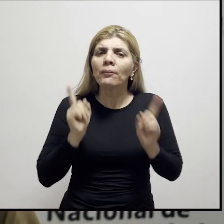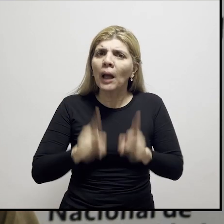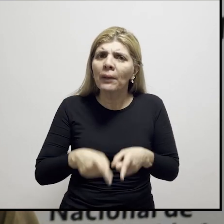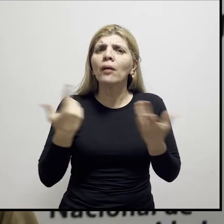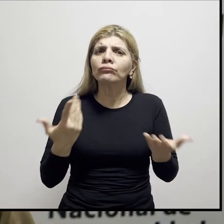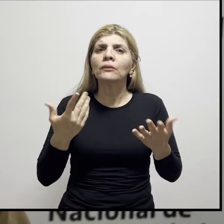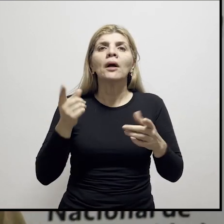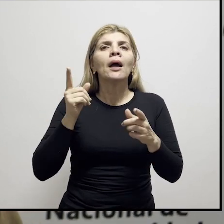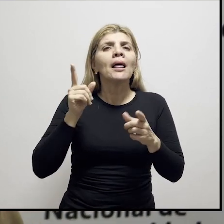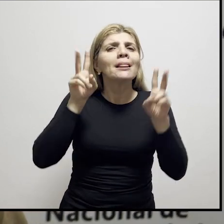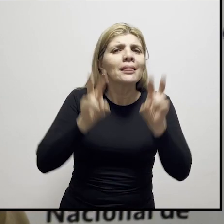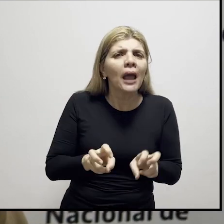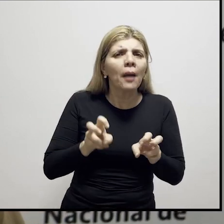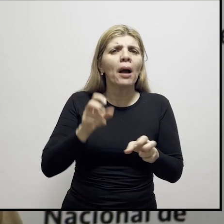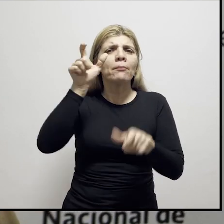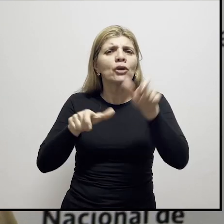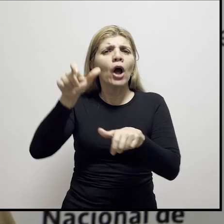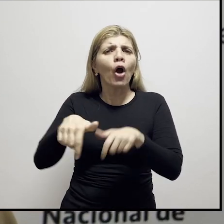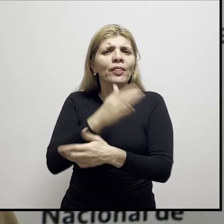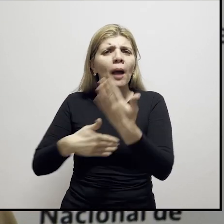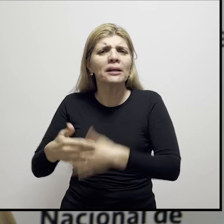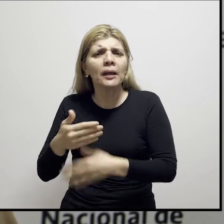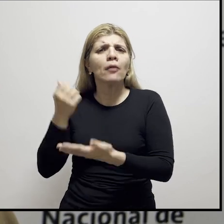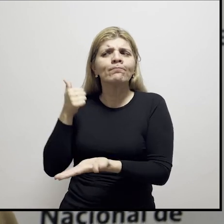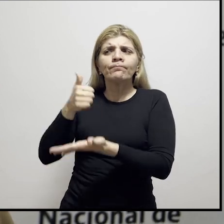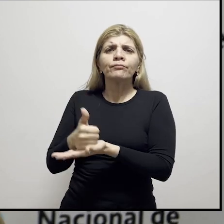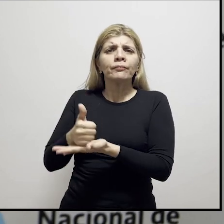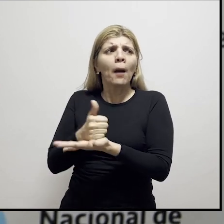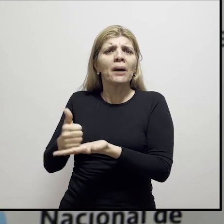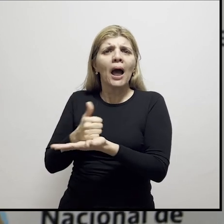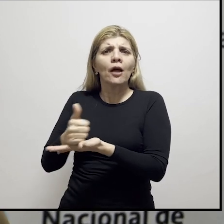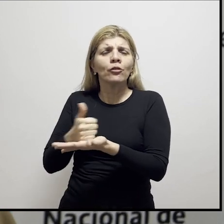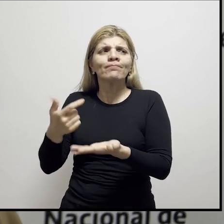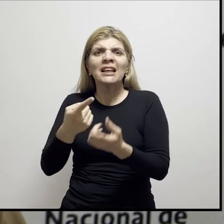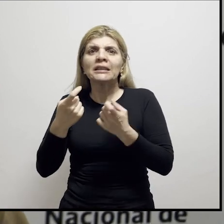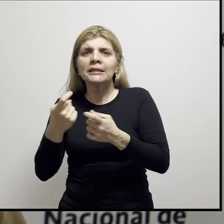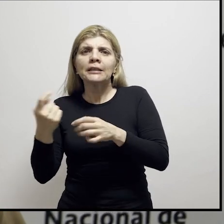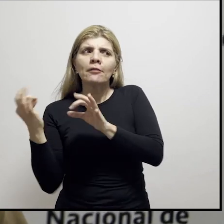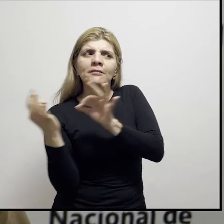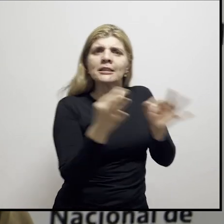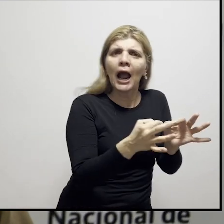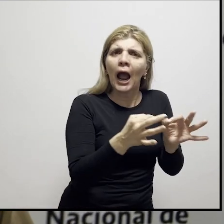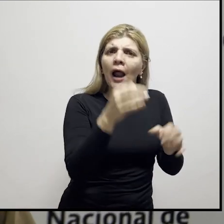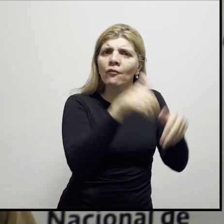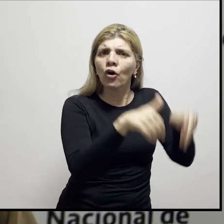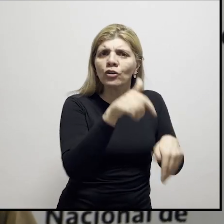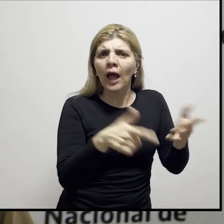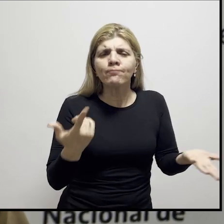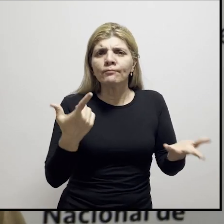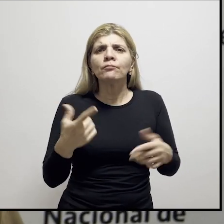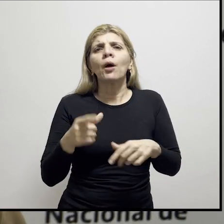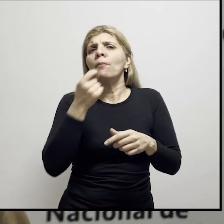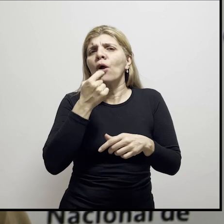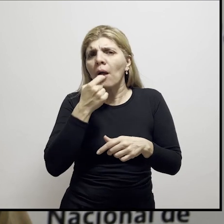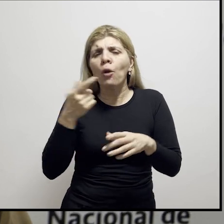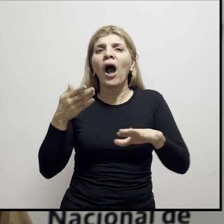posibilidad de gestionar traslados. Es una de las grandes barreras que las personas con discapacidad afrontan en un día como hoy, y todos los días,